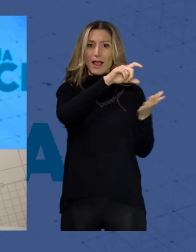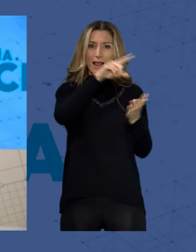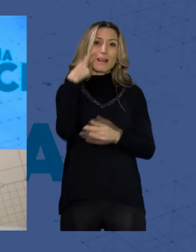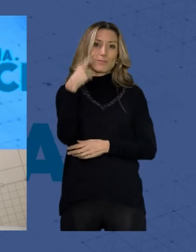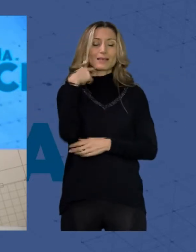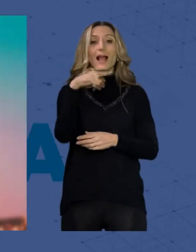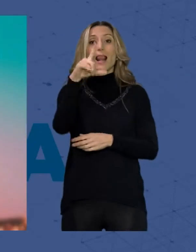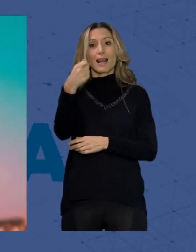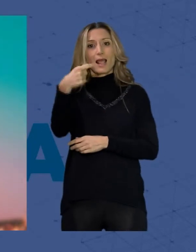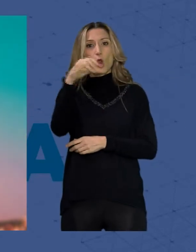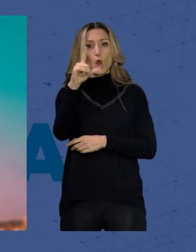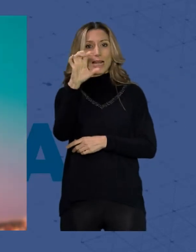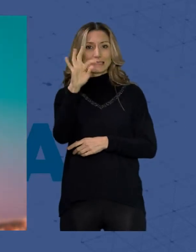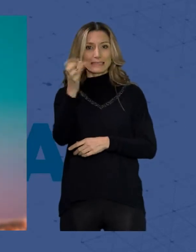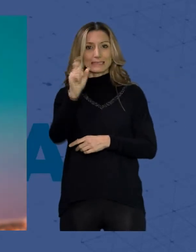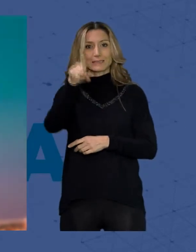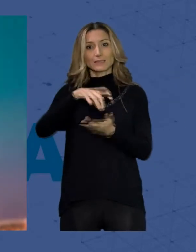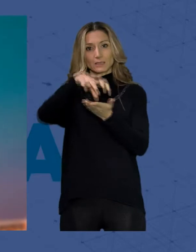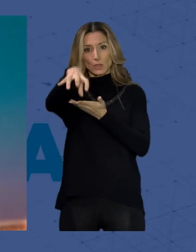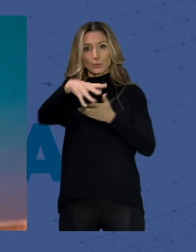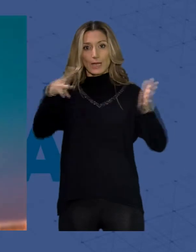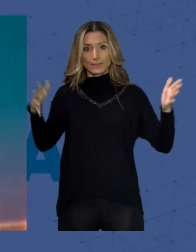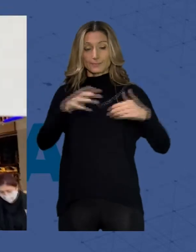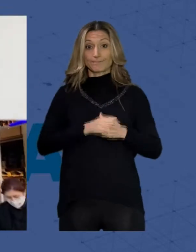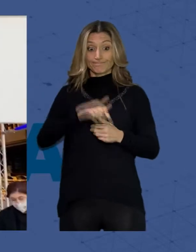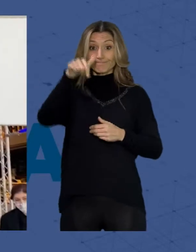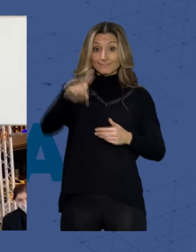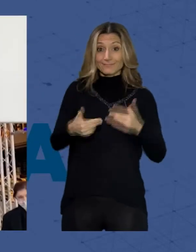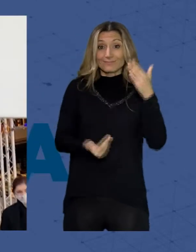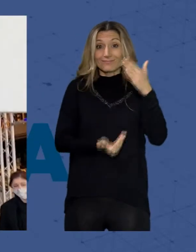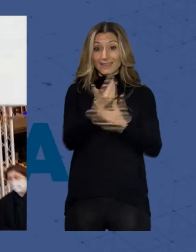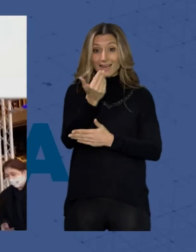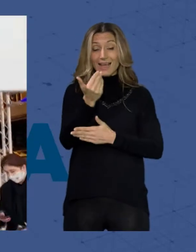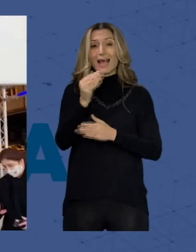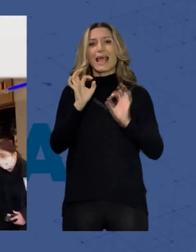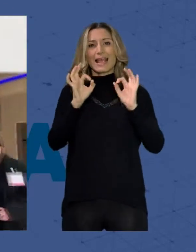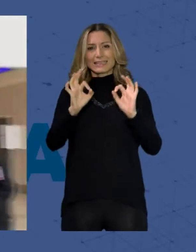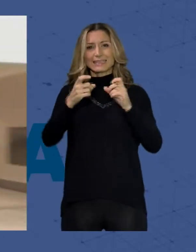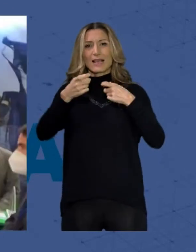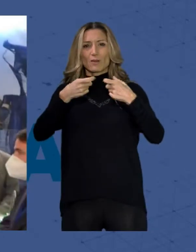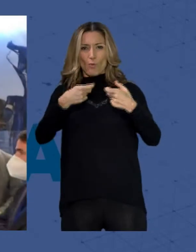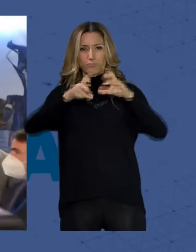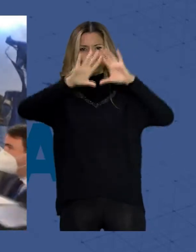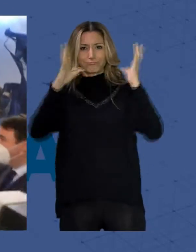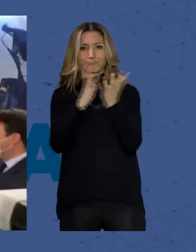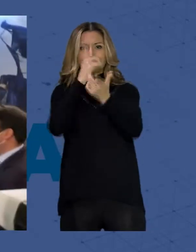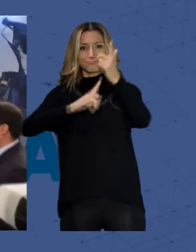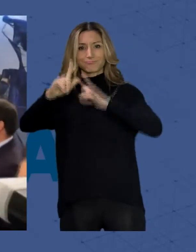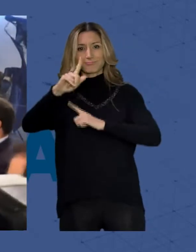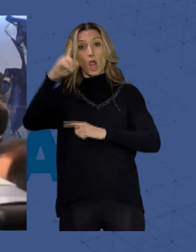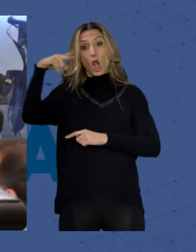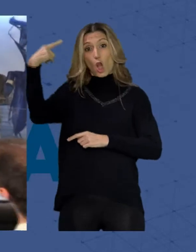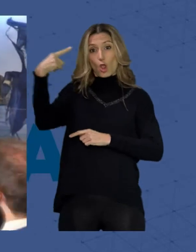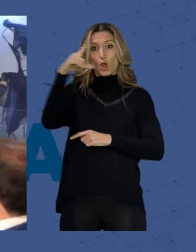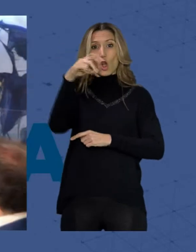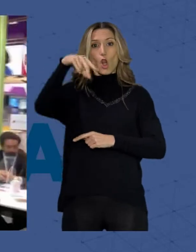Grande. Nos encontramos esta mañana en Nexel London, en la World Travel Market, una de las tres ferias